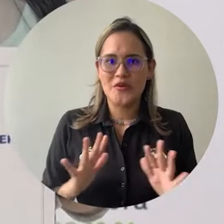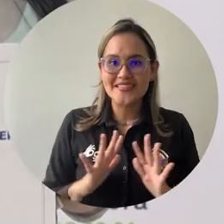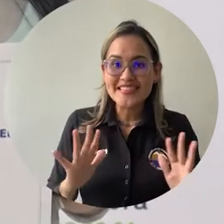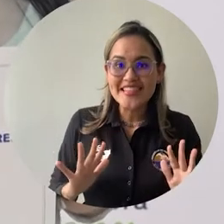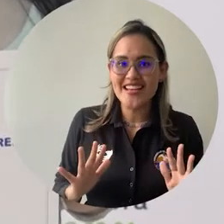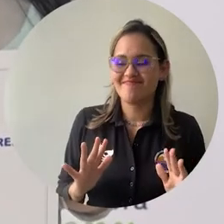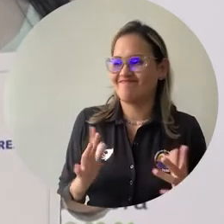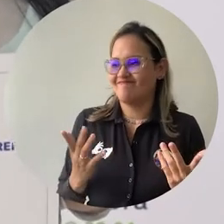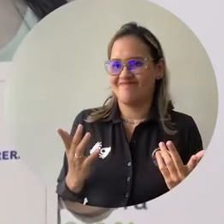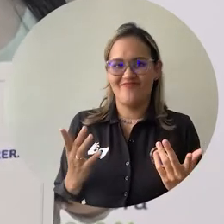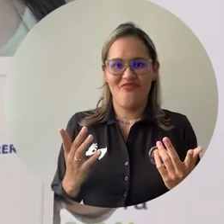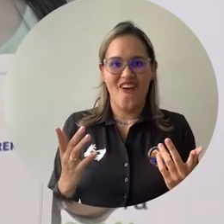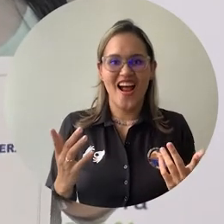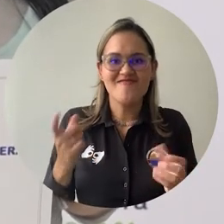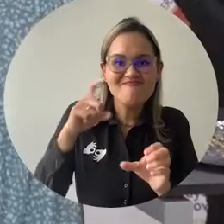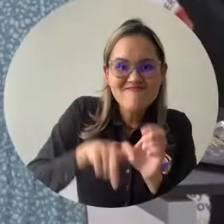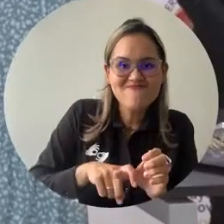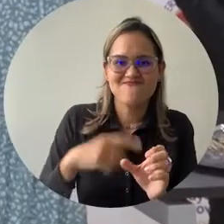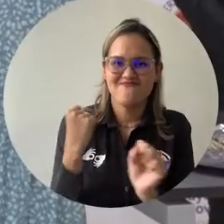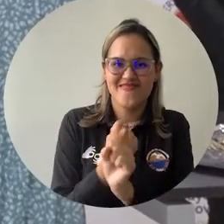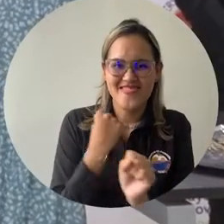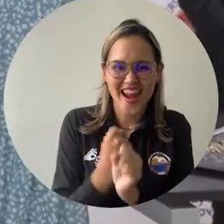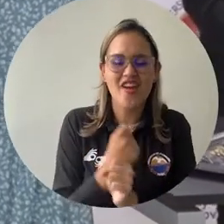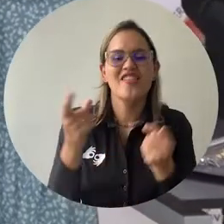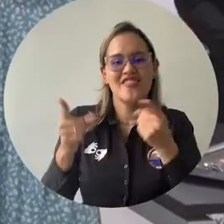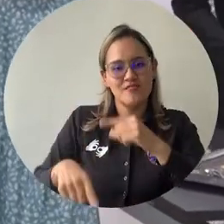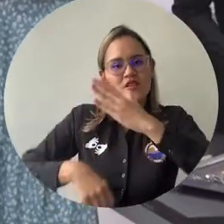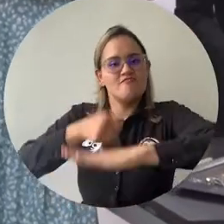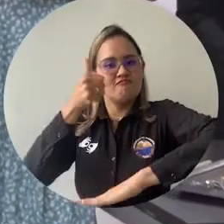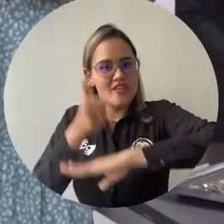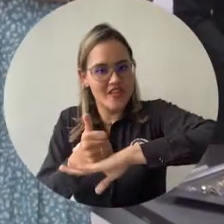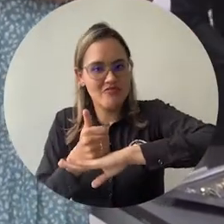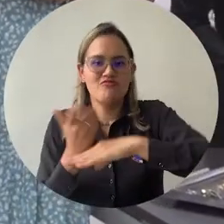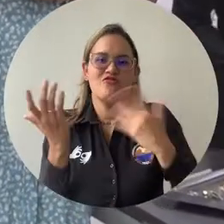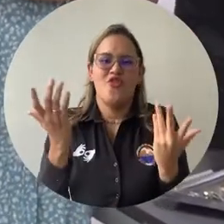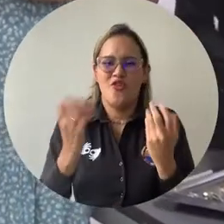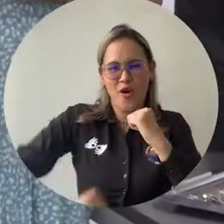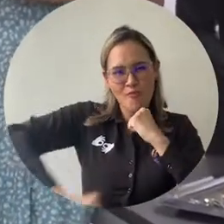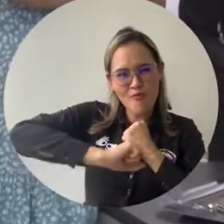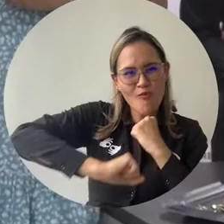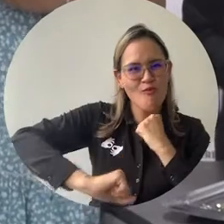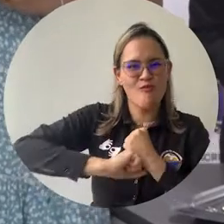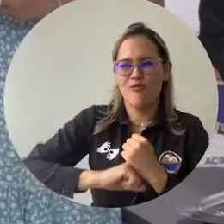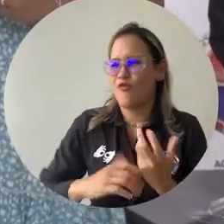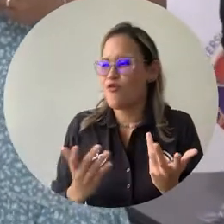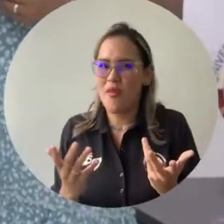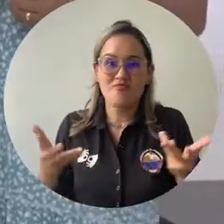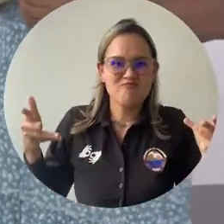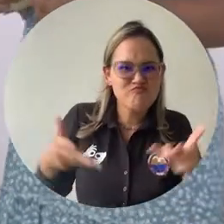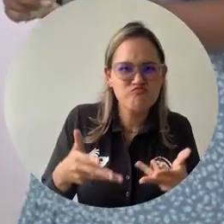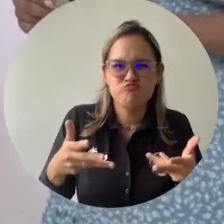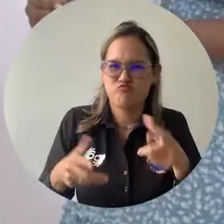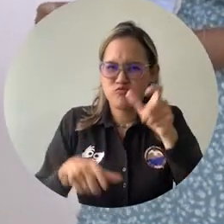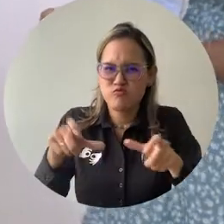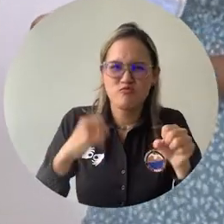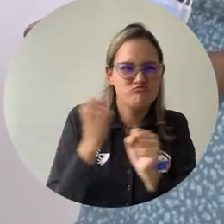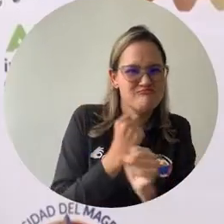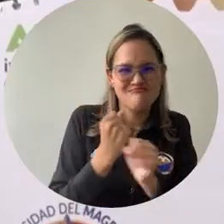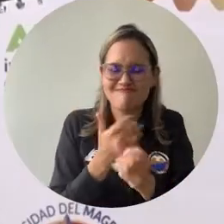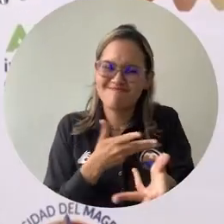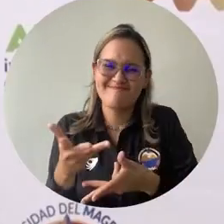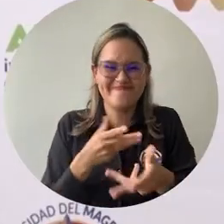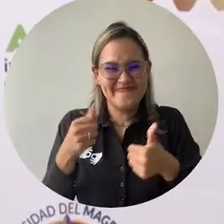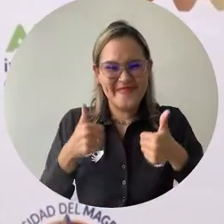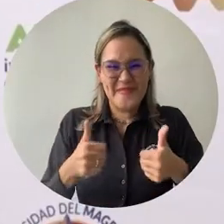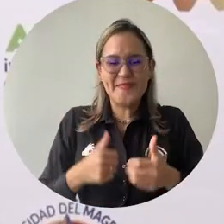para ingresar en ella, al rector, por su apoyo, por su compromiso con la Universidad y por toda su confianza, por pertenecer a su equipo de trabajo.